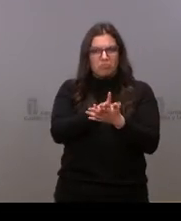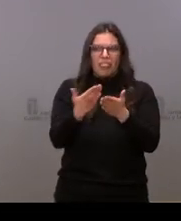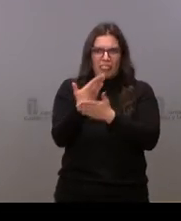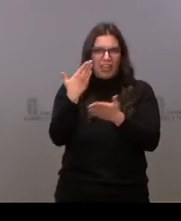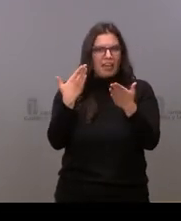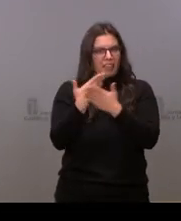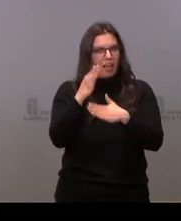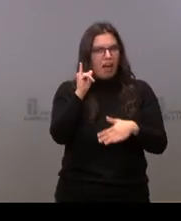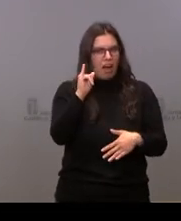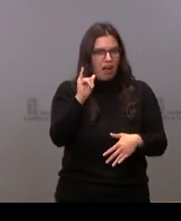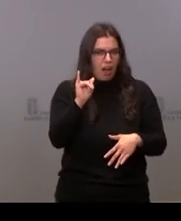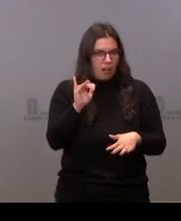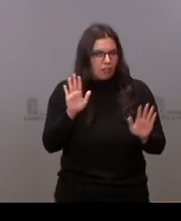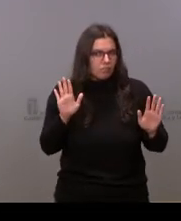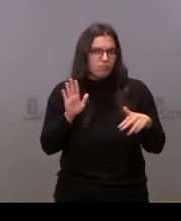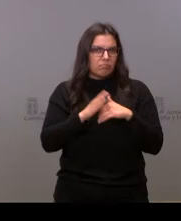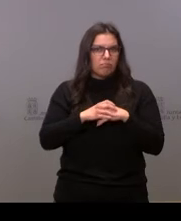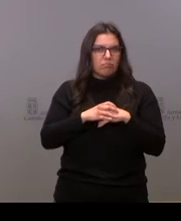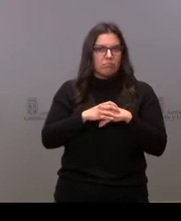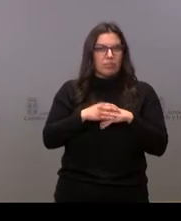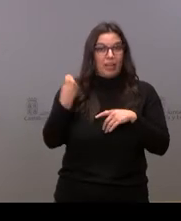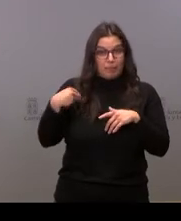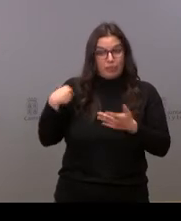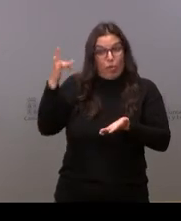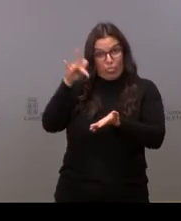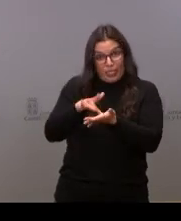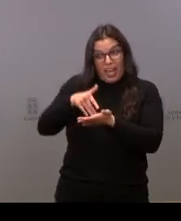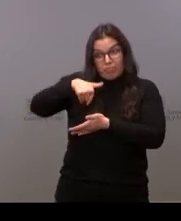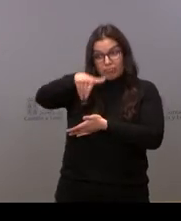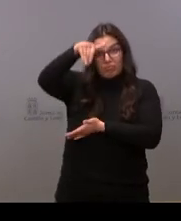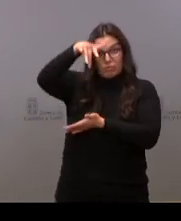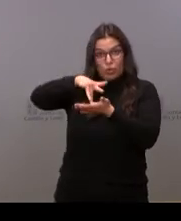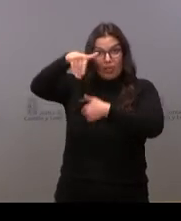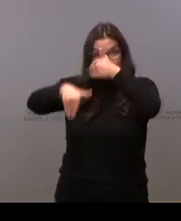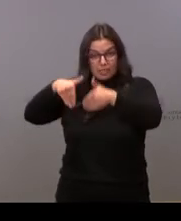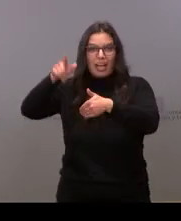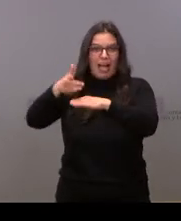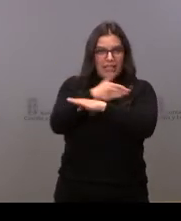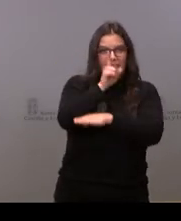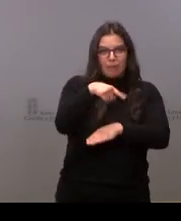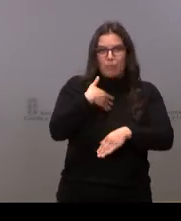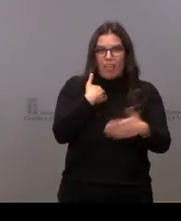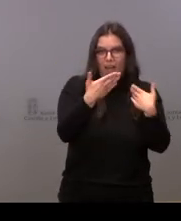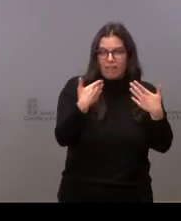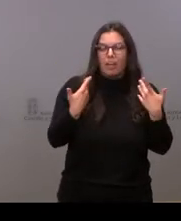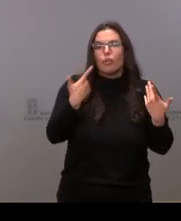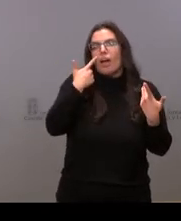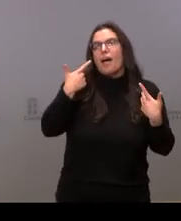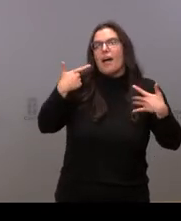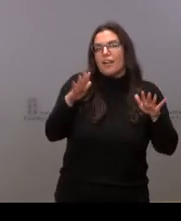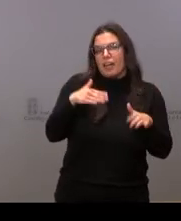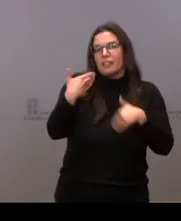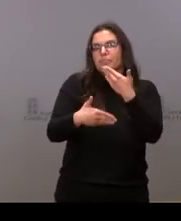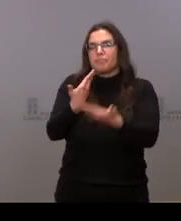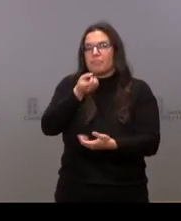días, incluso la propia jornada del propio Pleno y vamos a ver cómo se desarrollan los